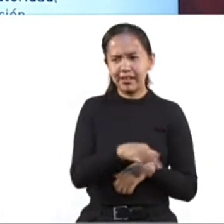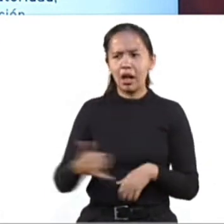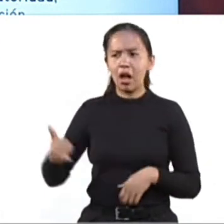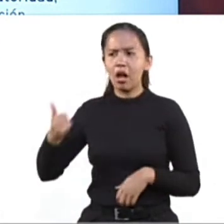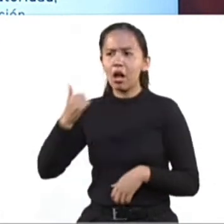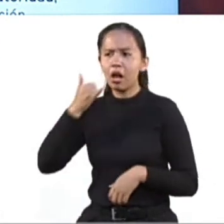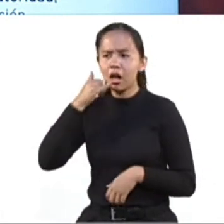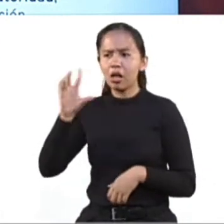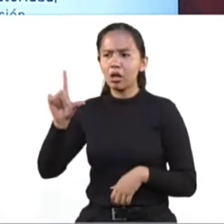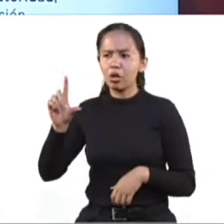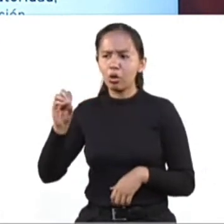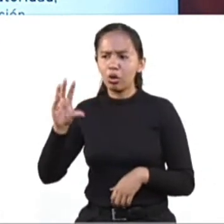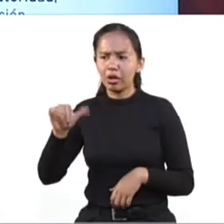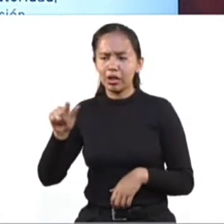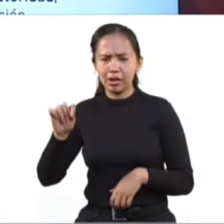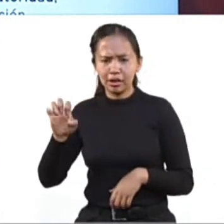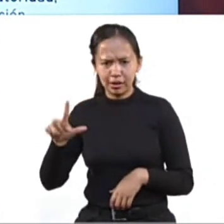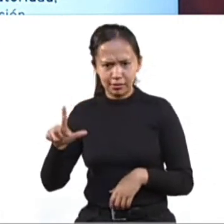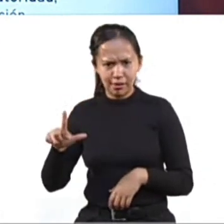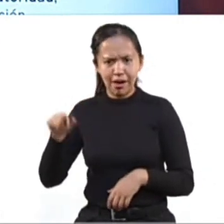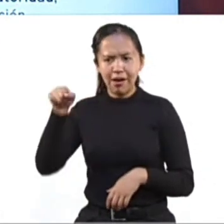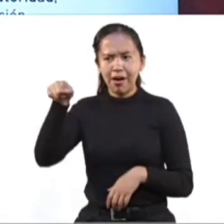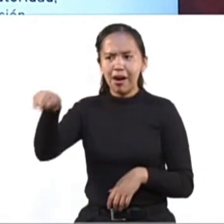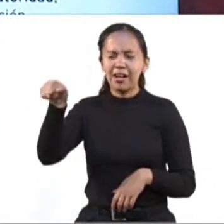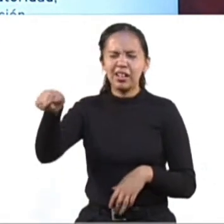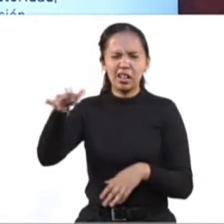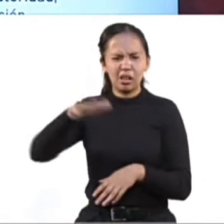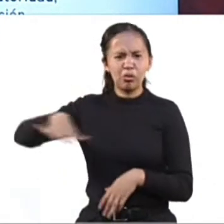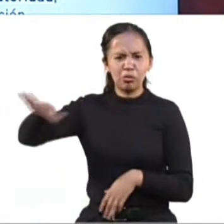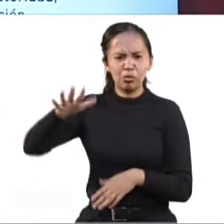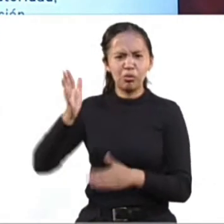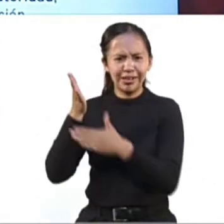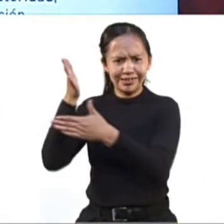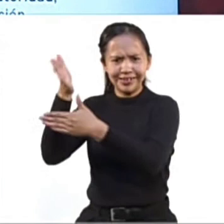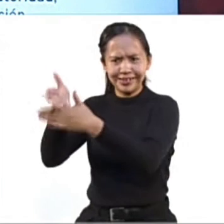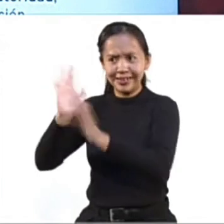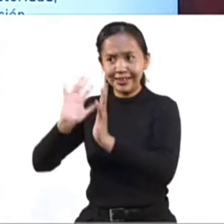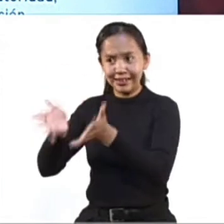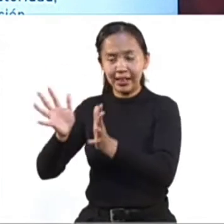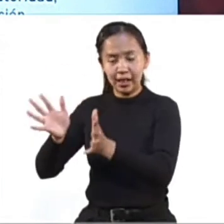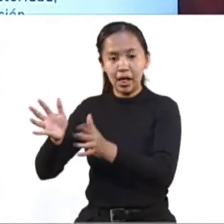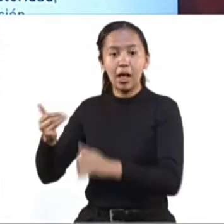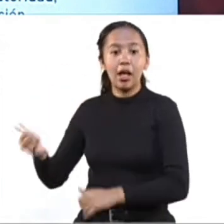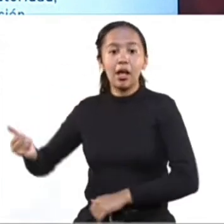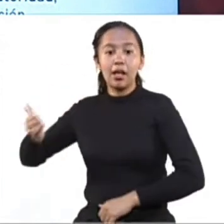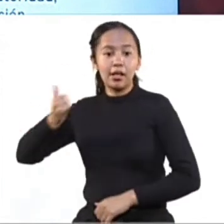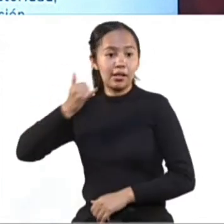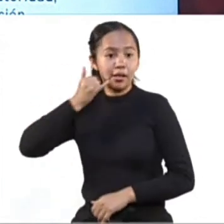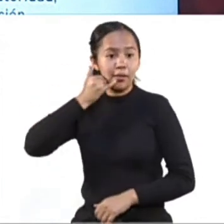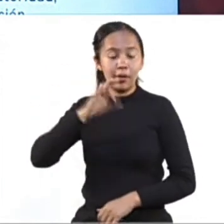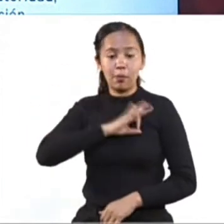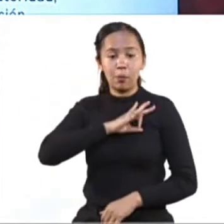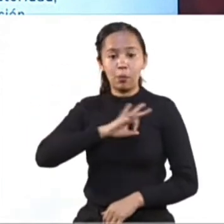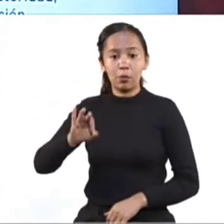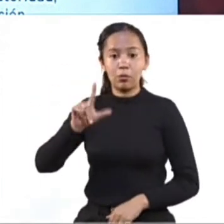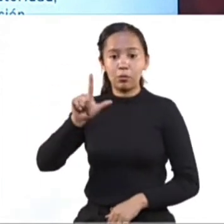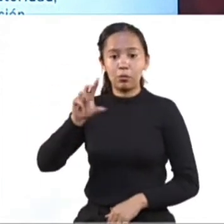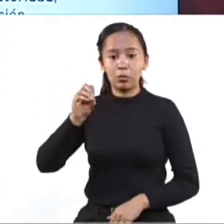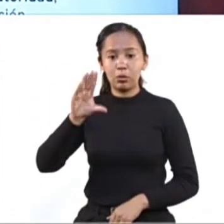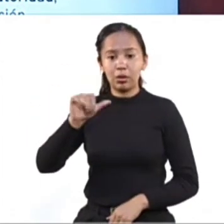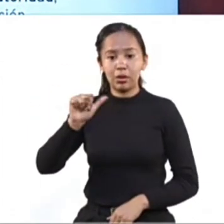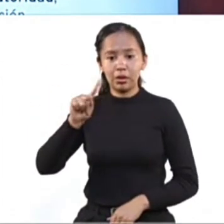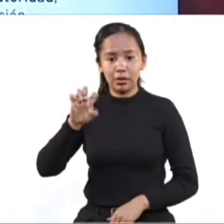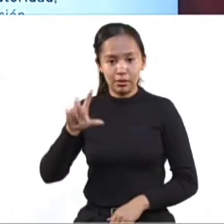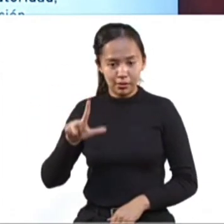en la ventanilla realizando su trámite. Si el ciudadano previamente nos llamó o él por línea buscó los